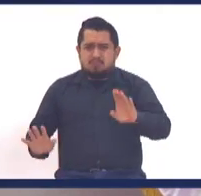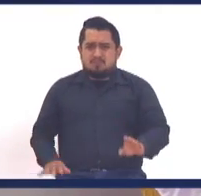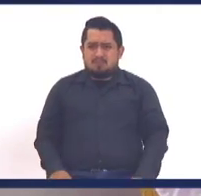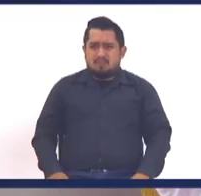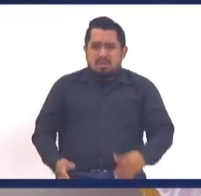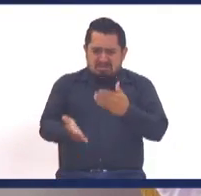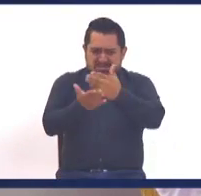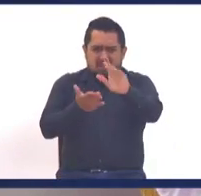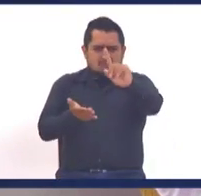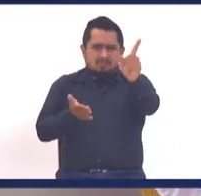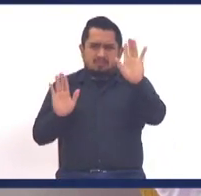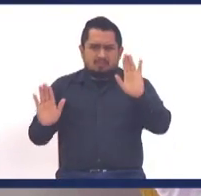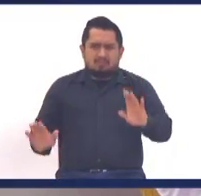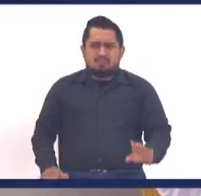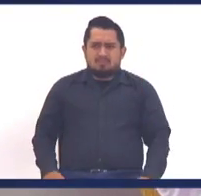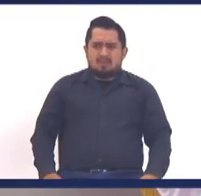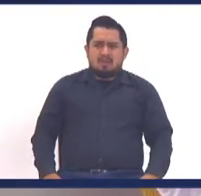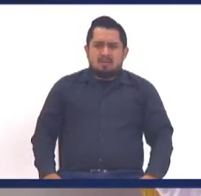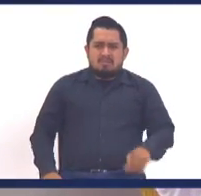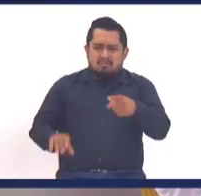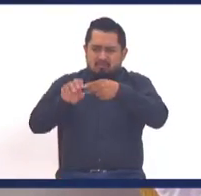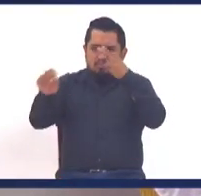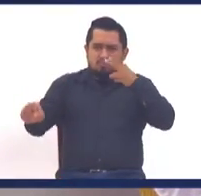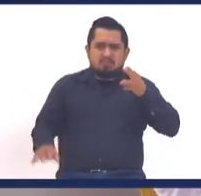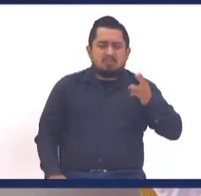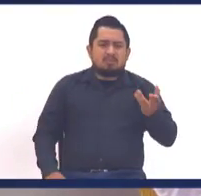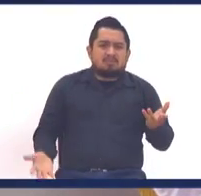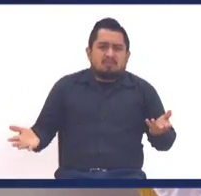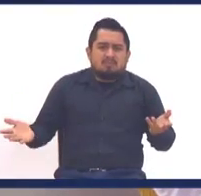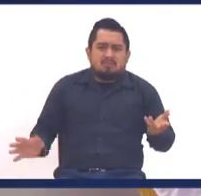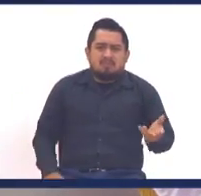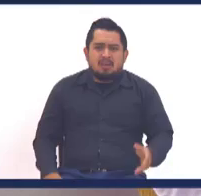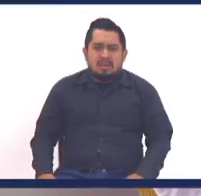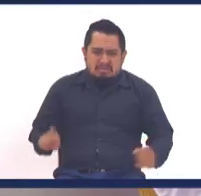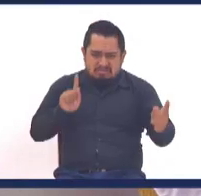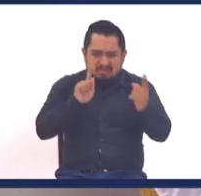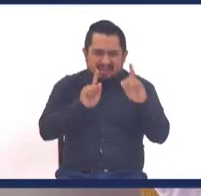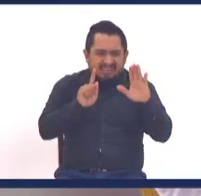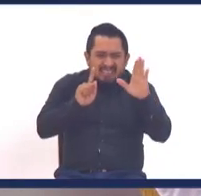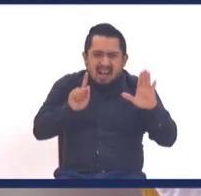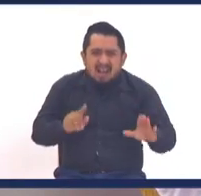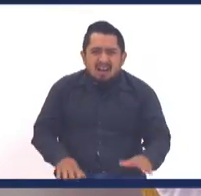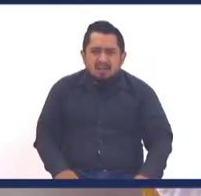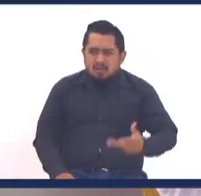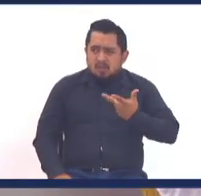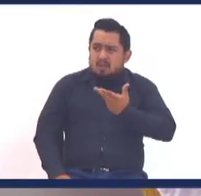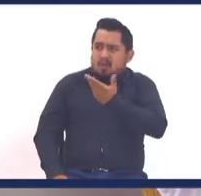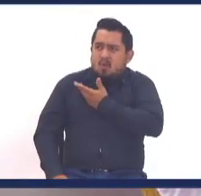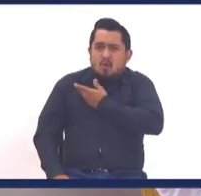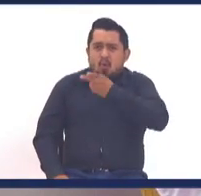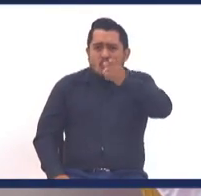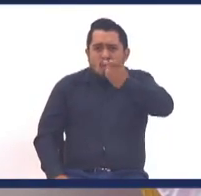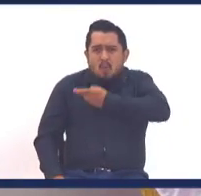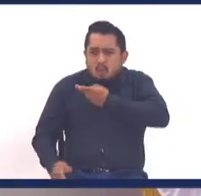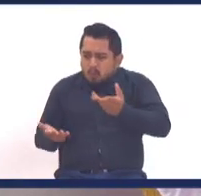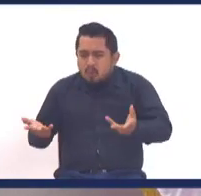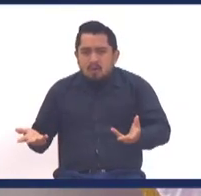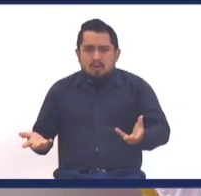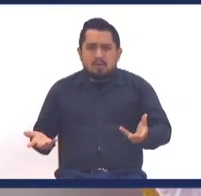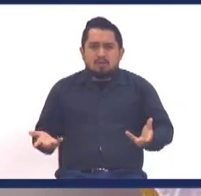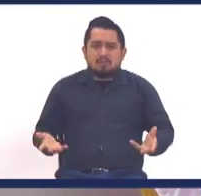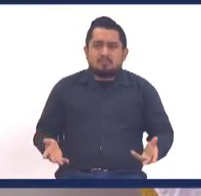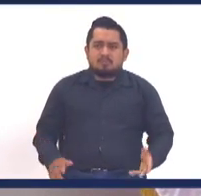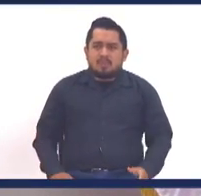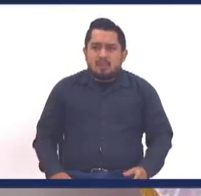o que nadie te echaba, nadie mete contigo, es más, nadie quiere, pero nosotros culpamos a la gente, vea lo que estoy diciendo,